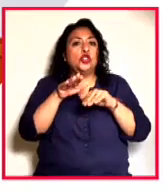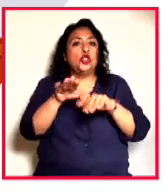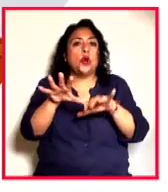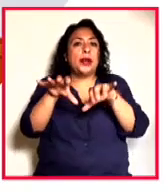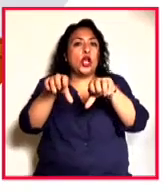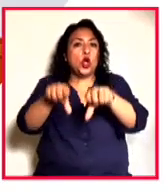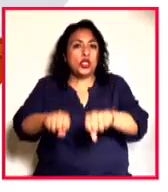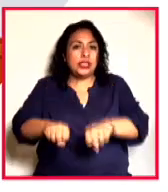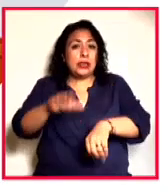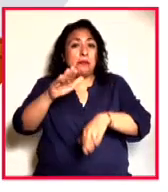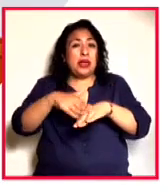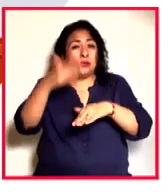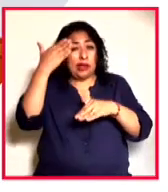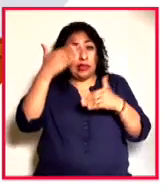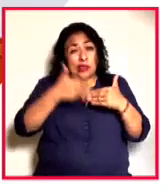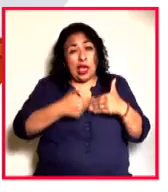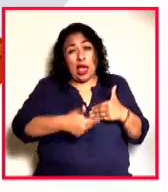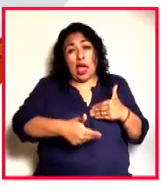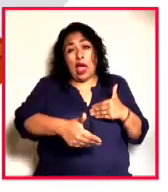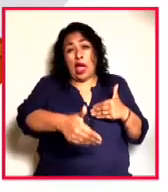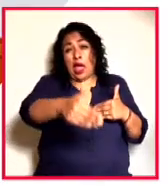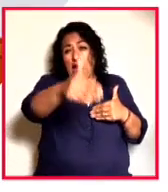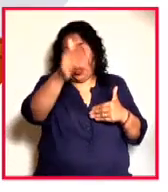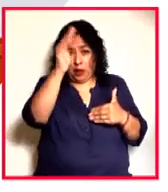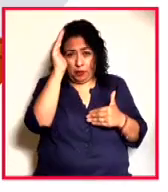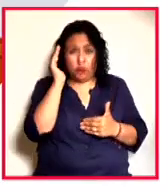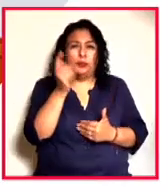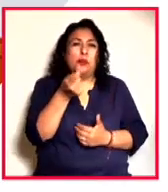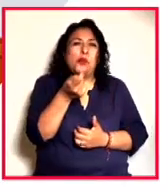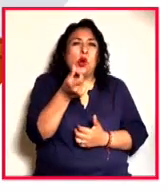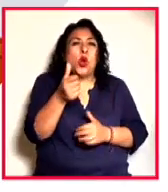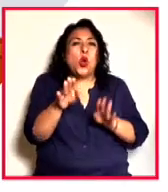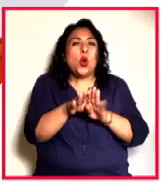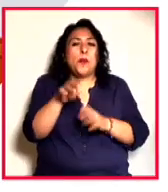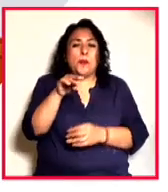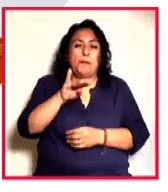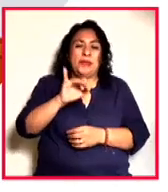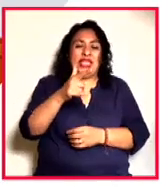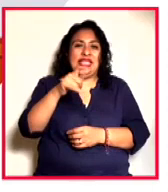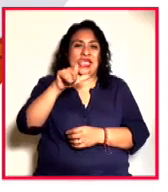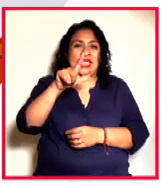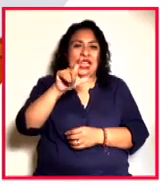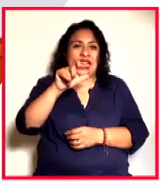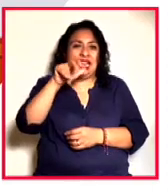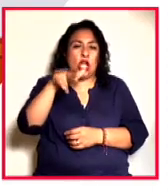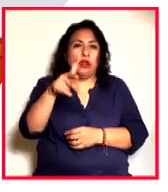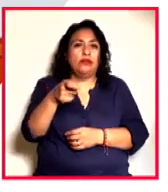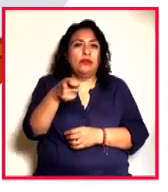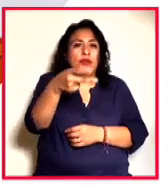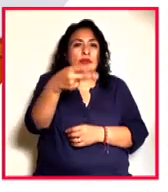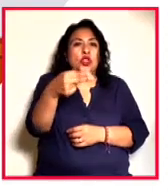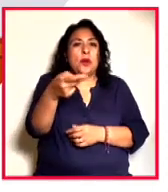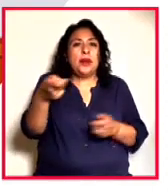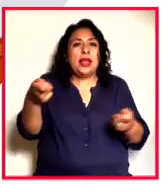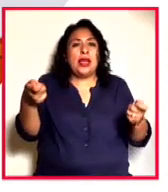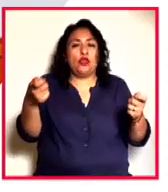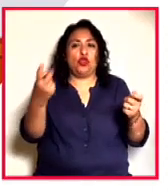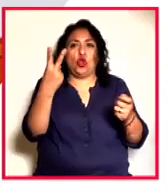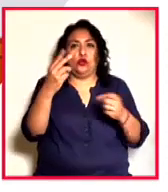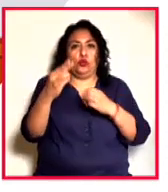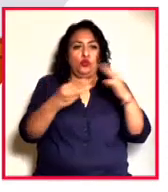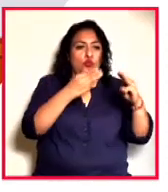sobre todo la larga duración. Un poco lo que Miguel León Portilla denominó encuentro de dos mundos.